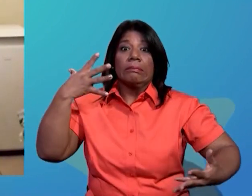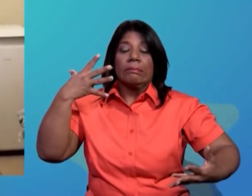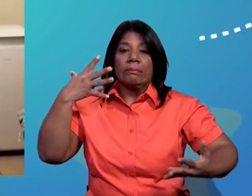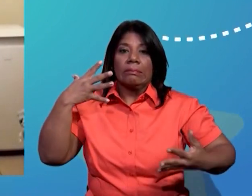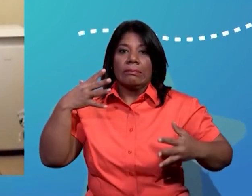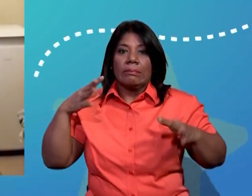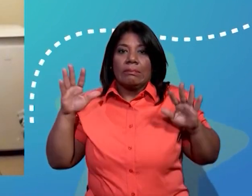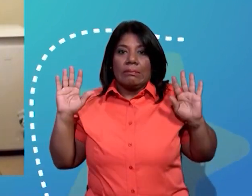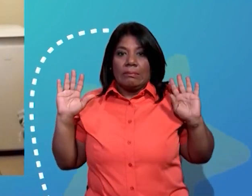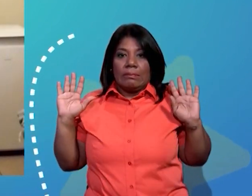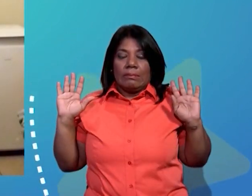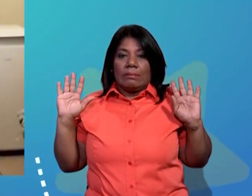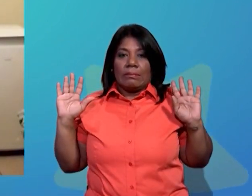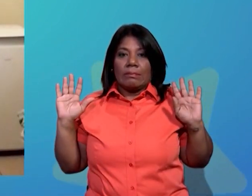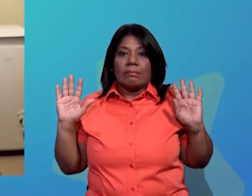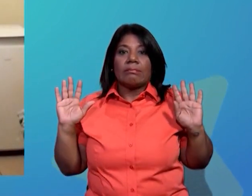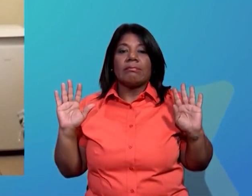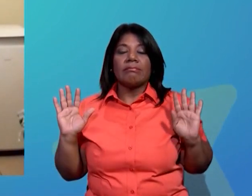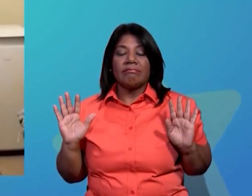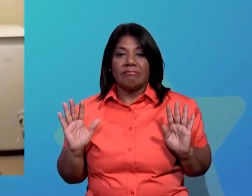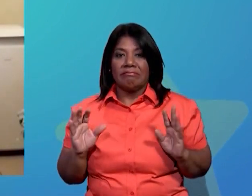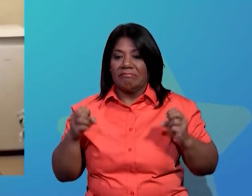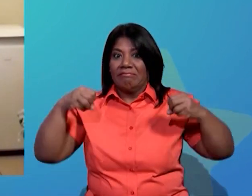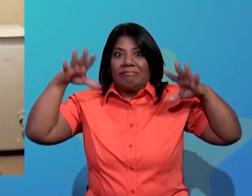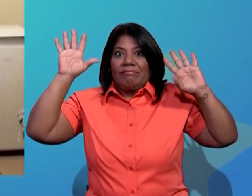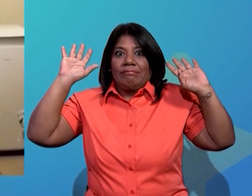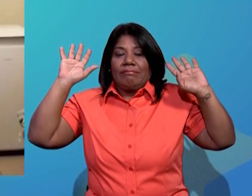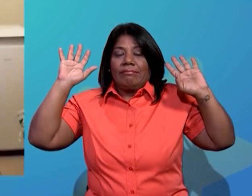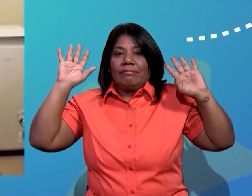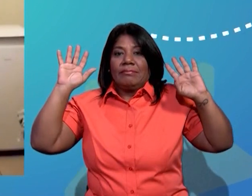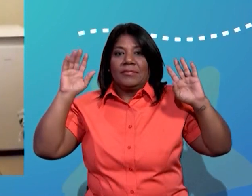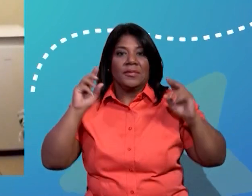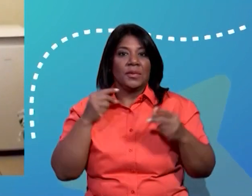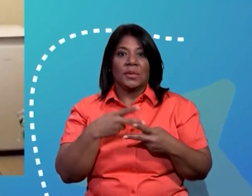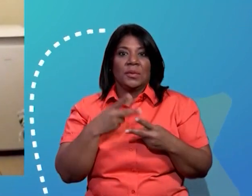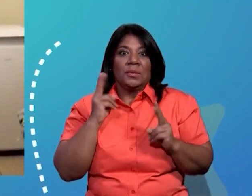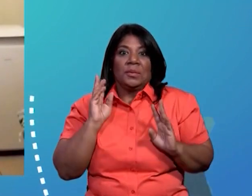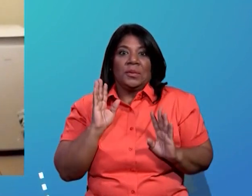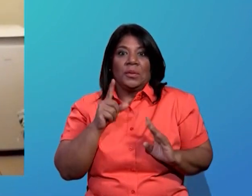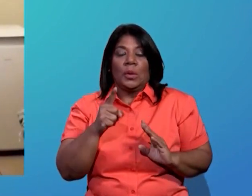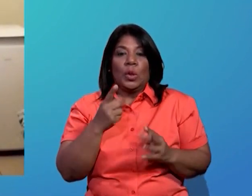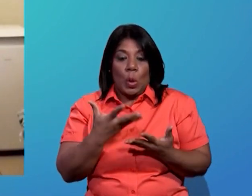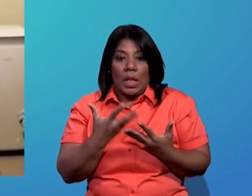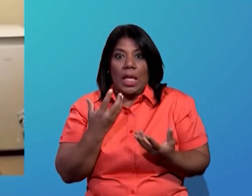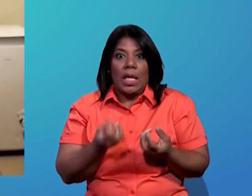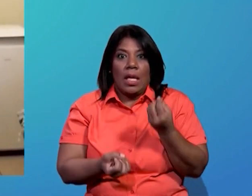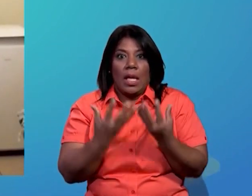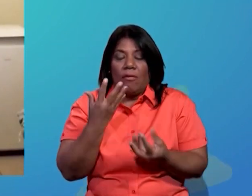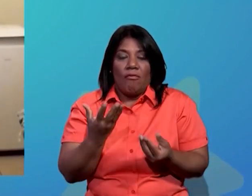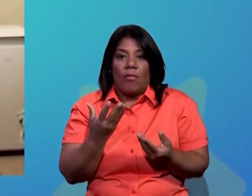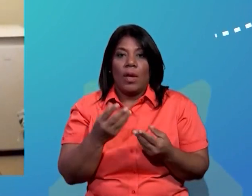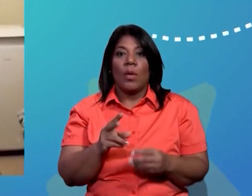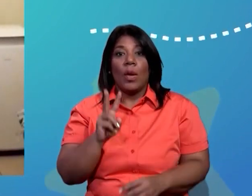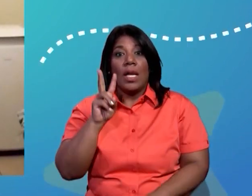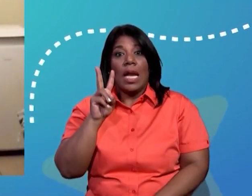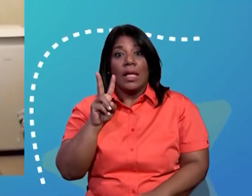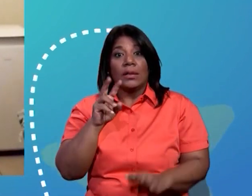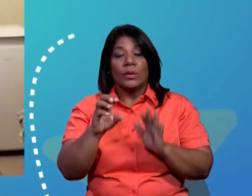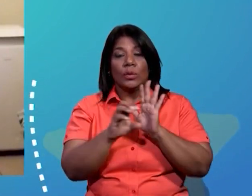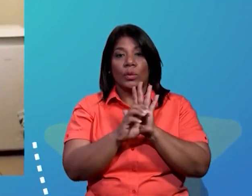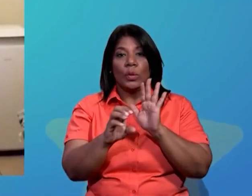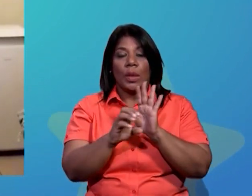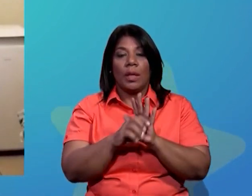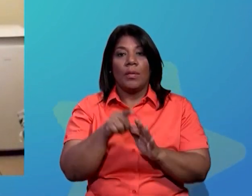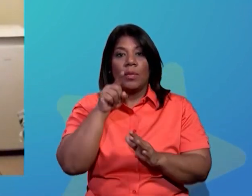algo caliente lo que estamos tocando e involuntariamente quitaríamos la mano porque no nos queremos quemar ejemplo número dos si estamos